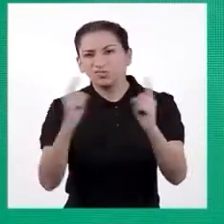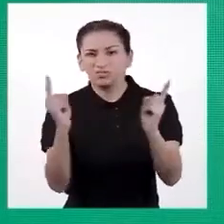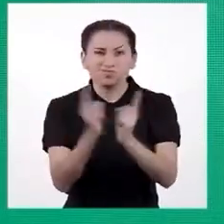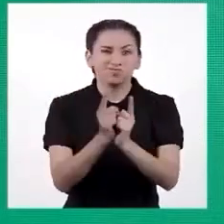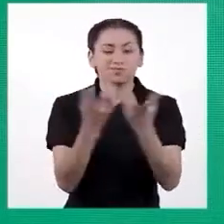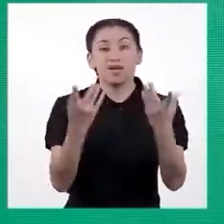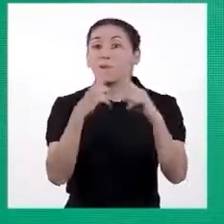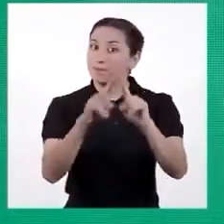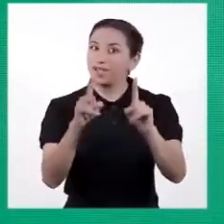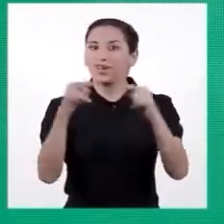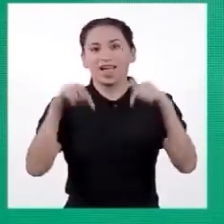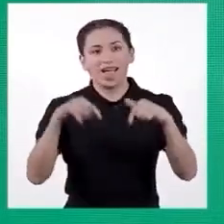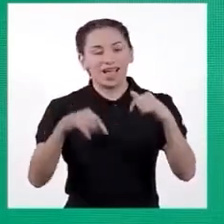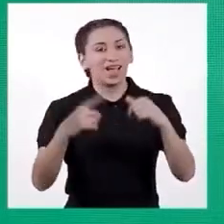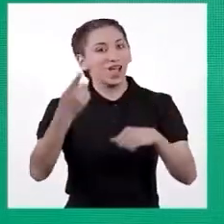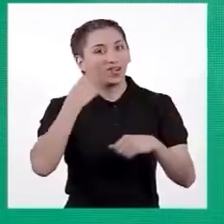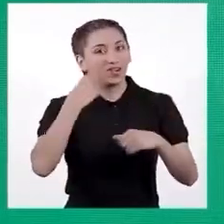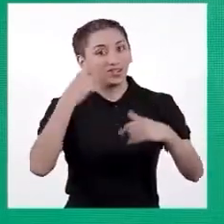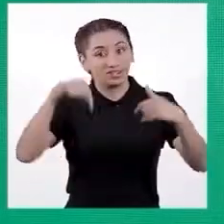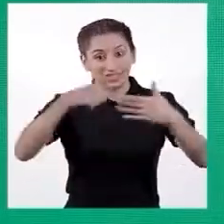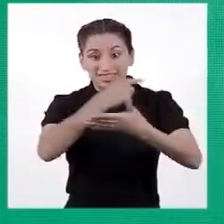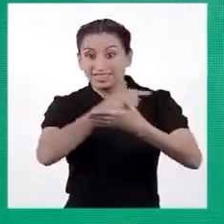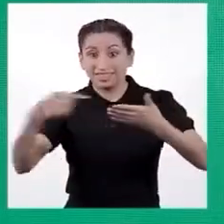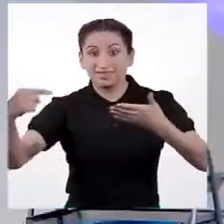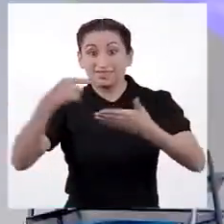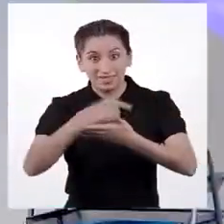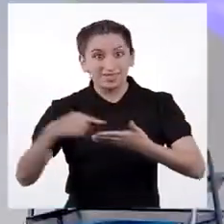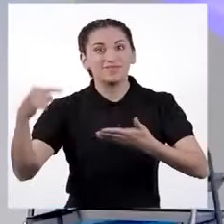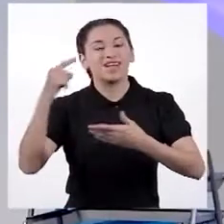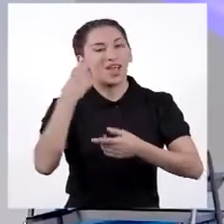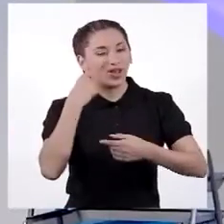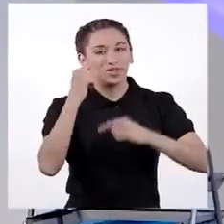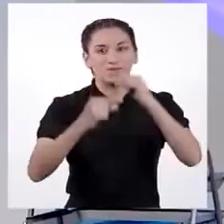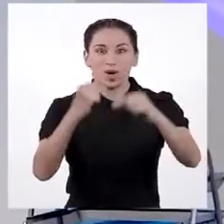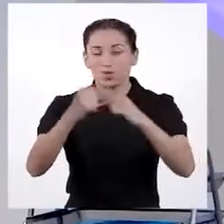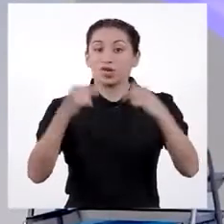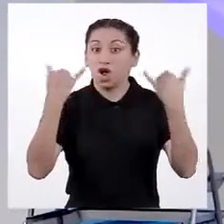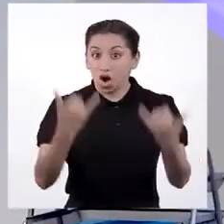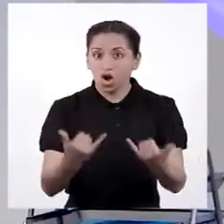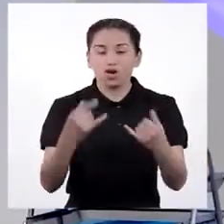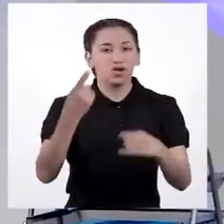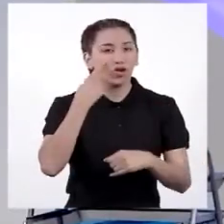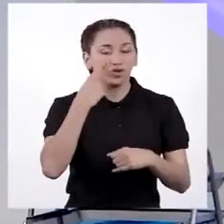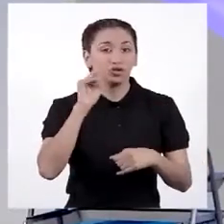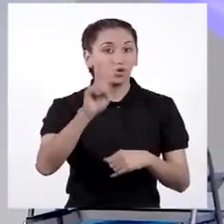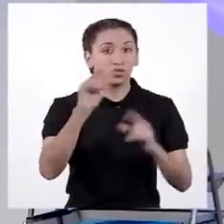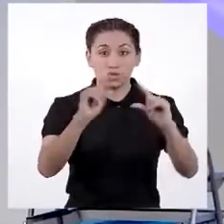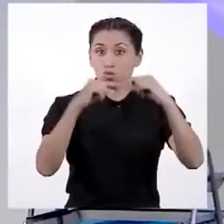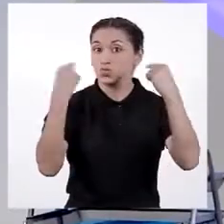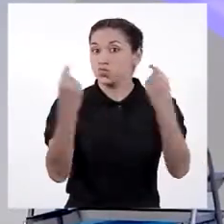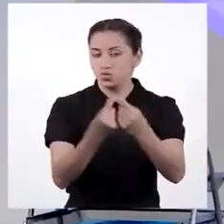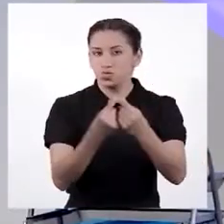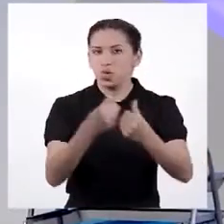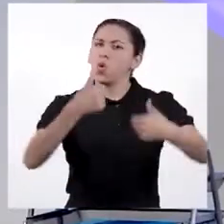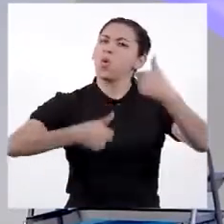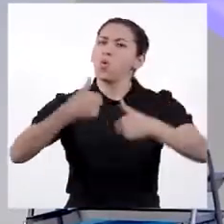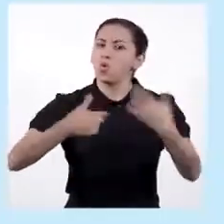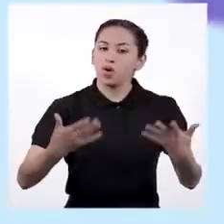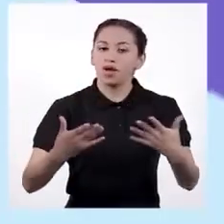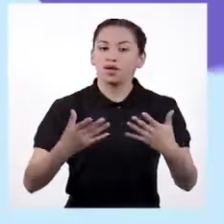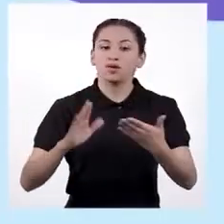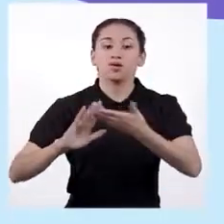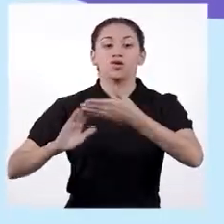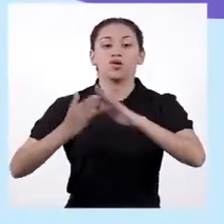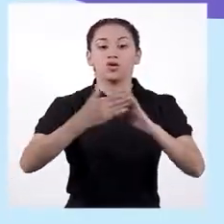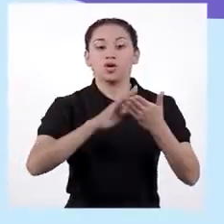iremos conociendo a algunos de ellos a lo largo de estas semanas. Hoy conoceremos de cerca a dos grupos étnicos. ¿Cuáles son?